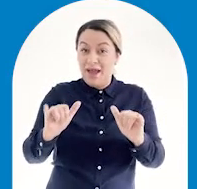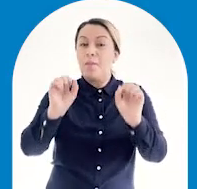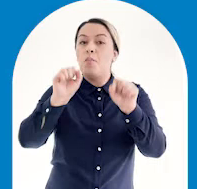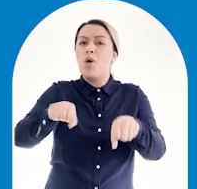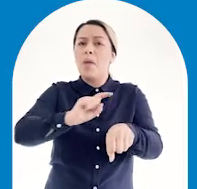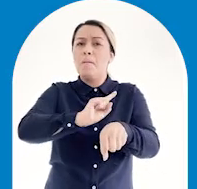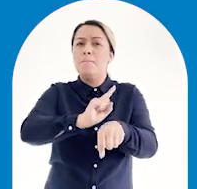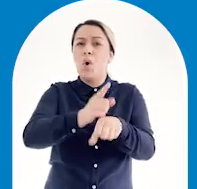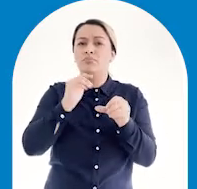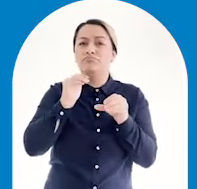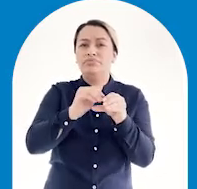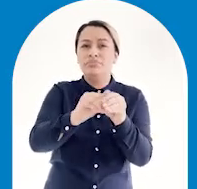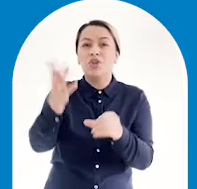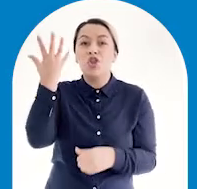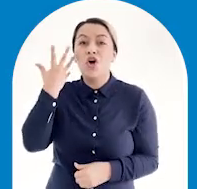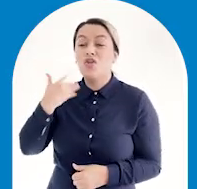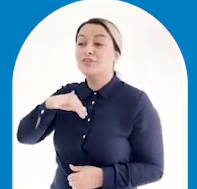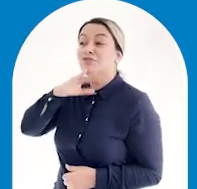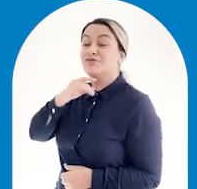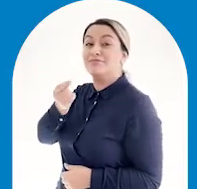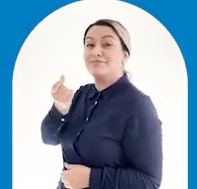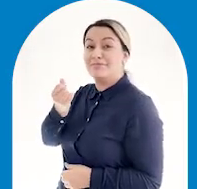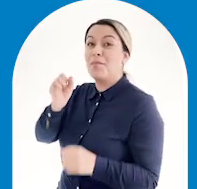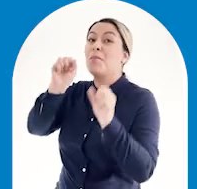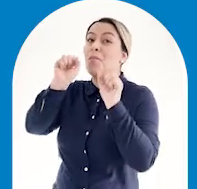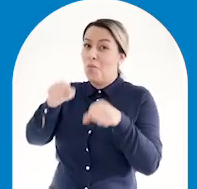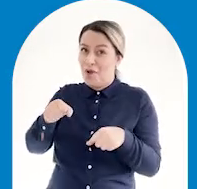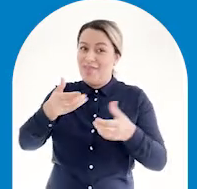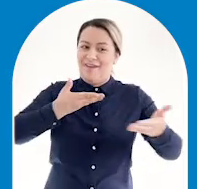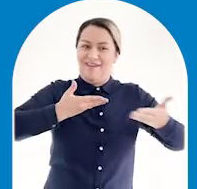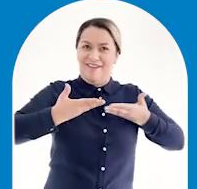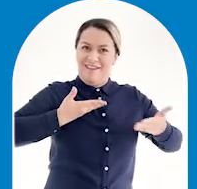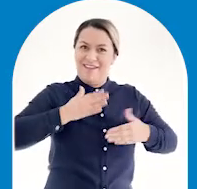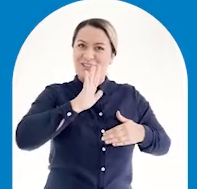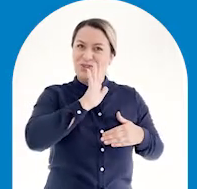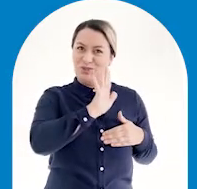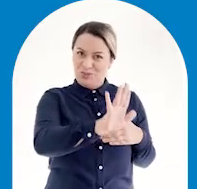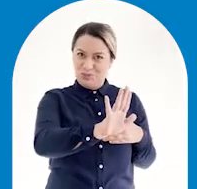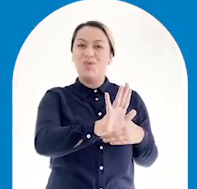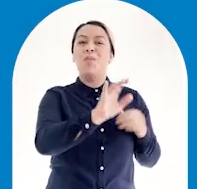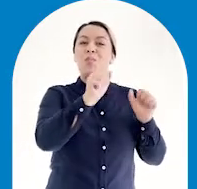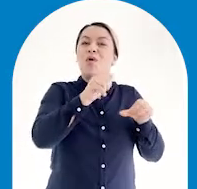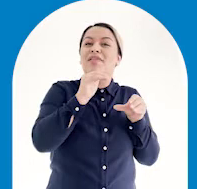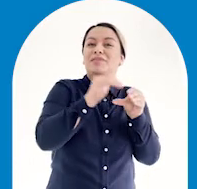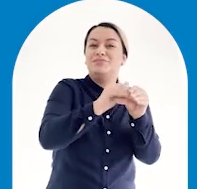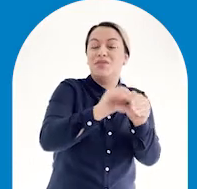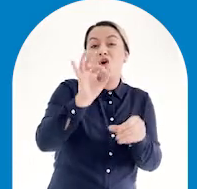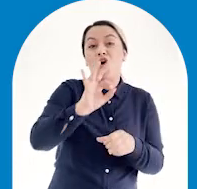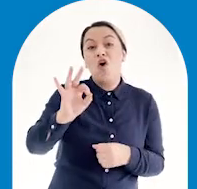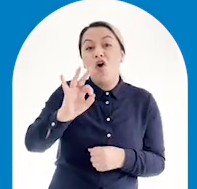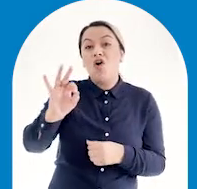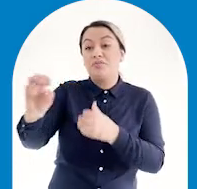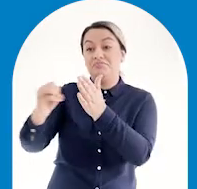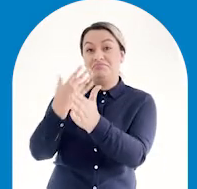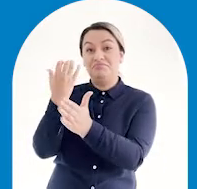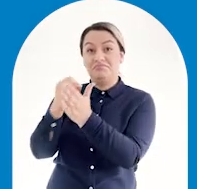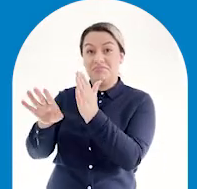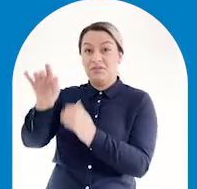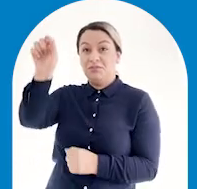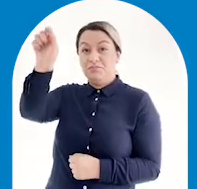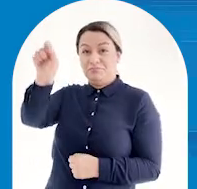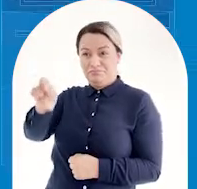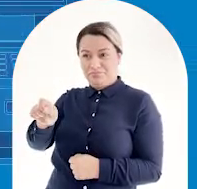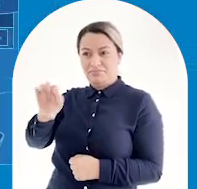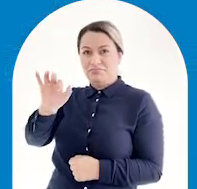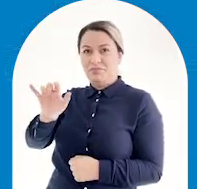ahorrar de inmediato eso que le queda de las compras del día en la misma tienda de Don Jacinto o de sus transacciones en una